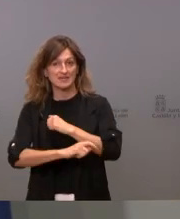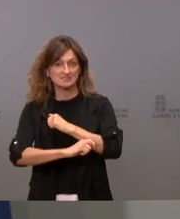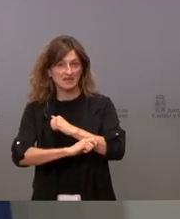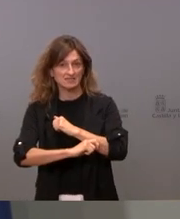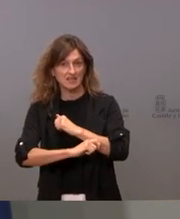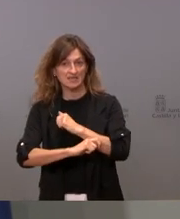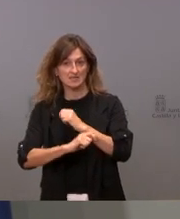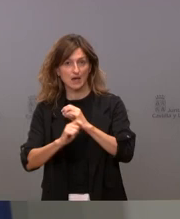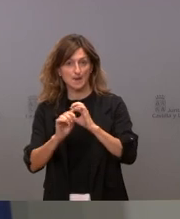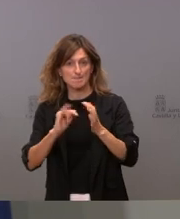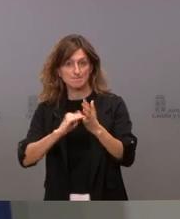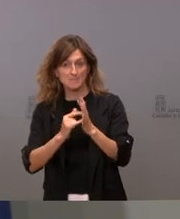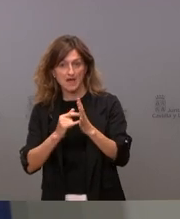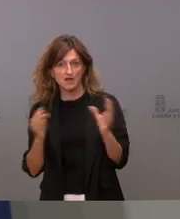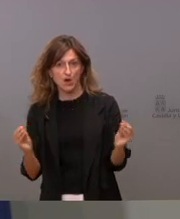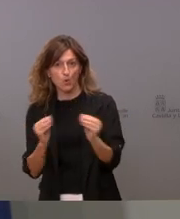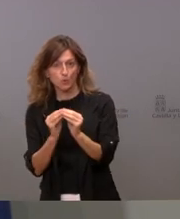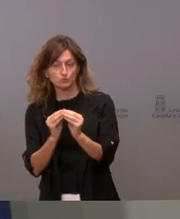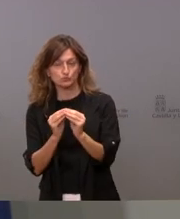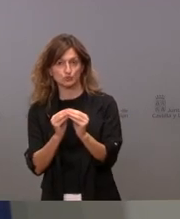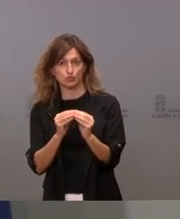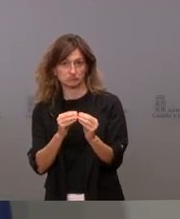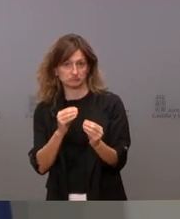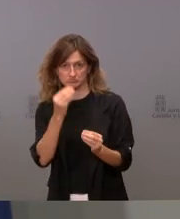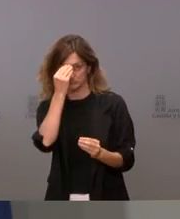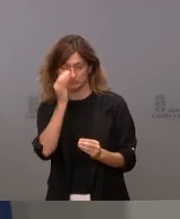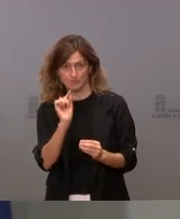predefinida para hacerlo conjuntamente en este momento